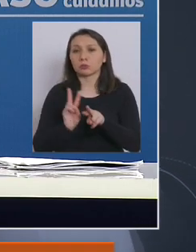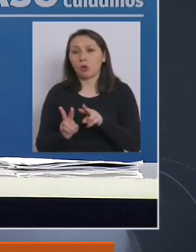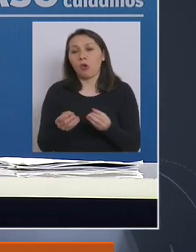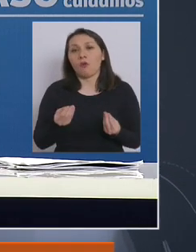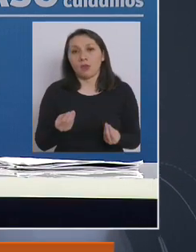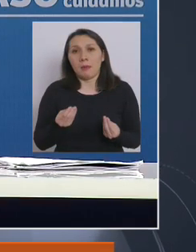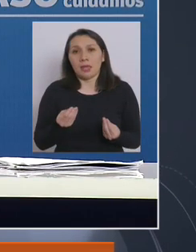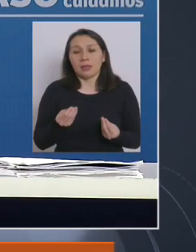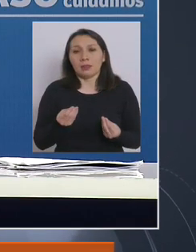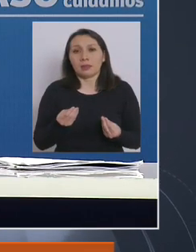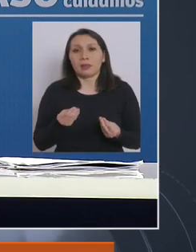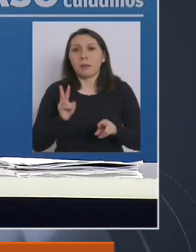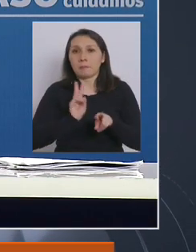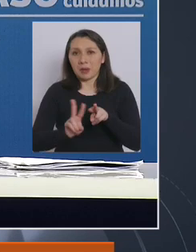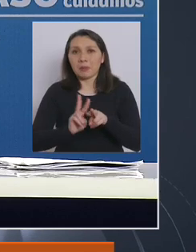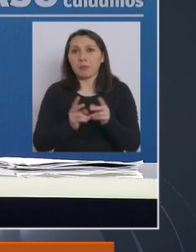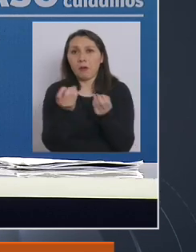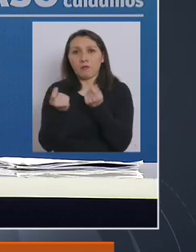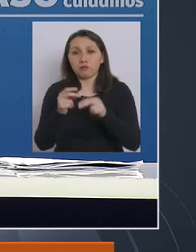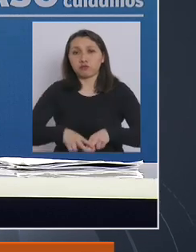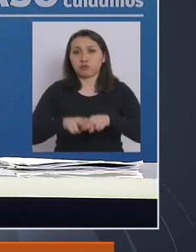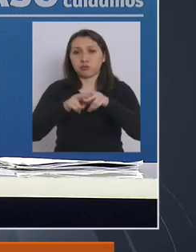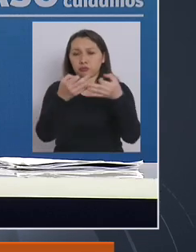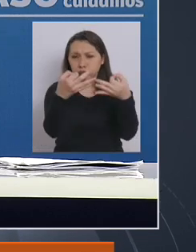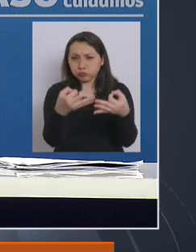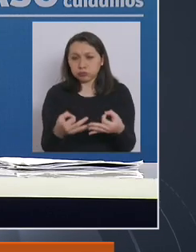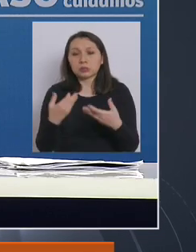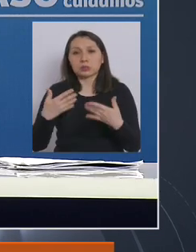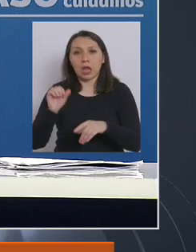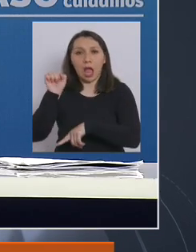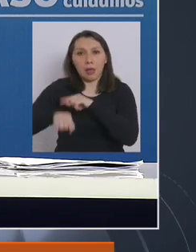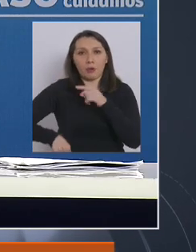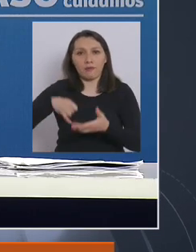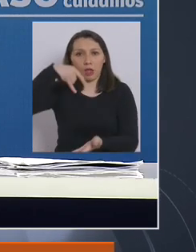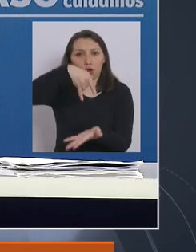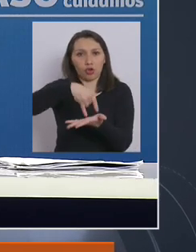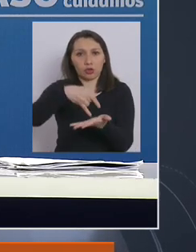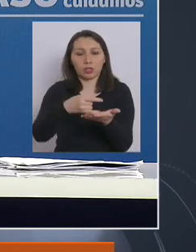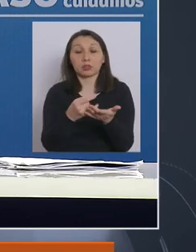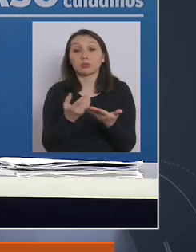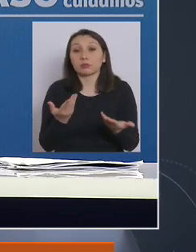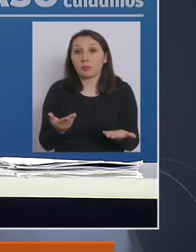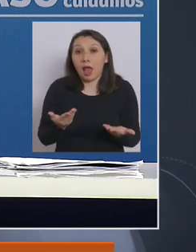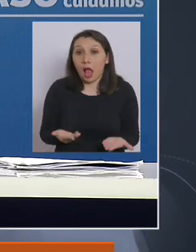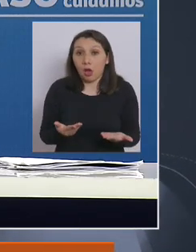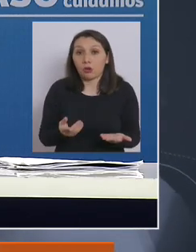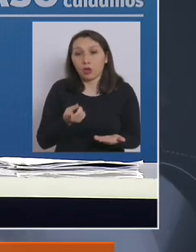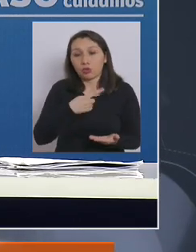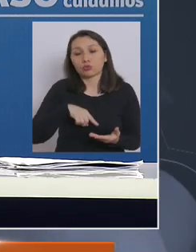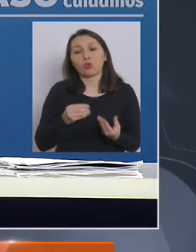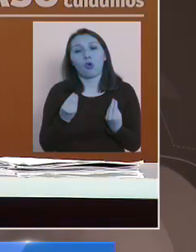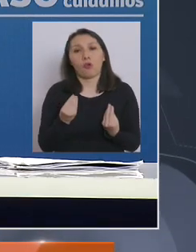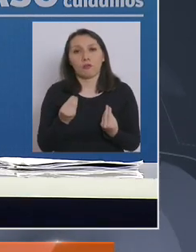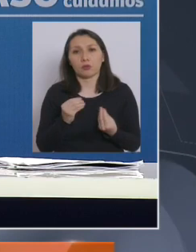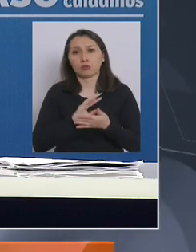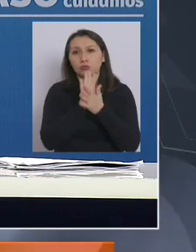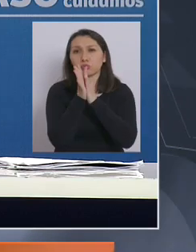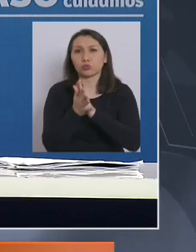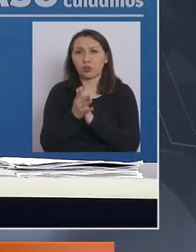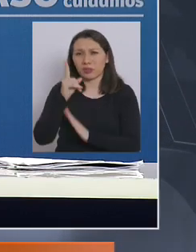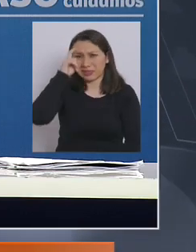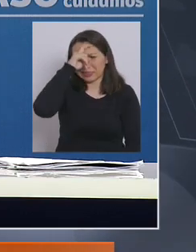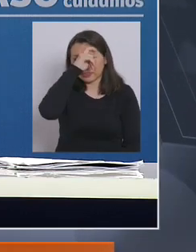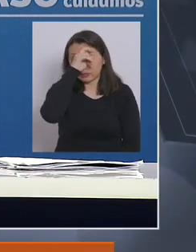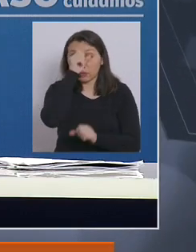obviamente preparando el presupuesto que ya está aprobado en el Congreso y hasta el momento obviamente todas las